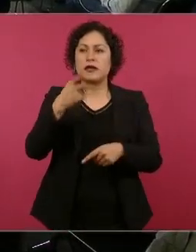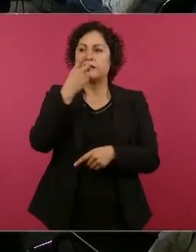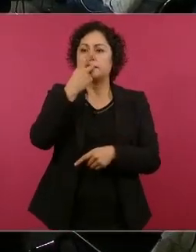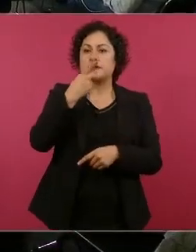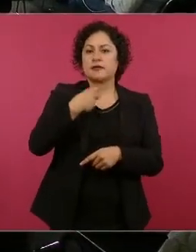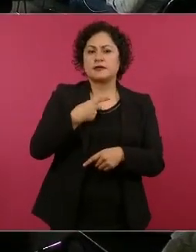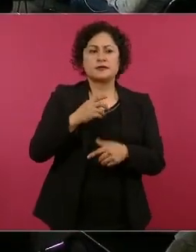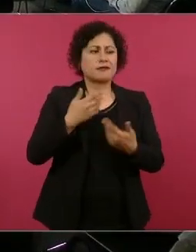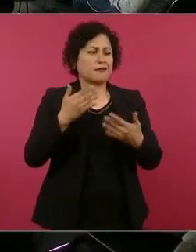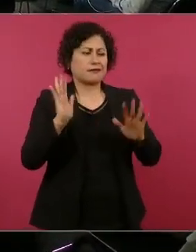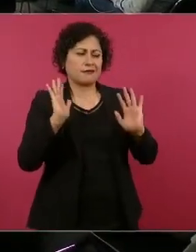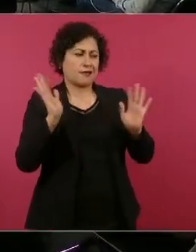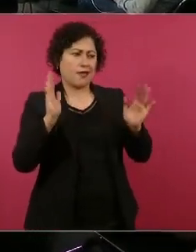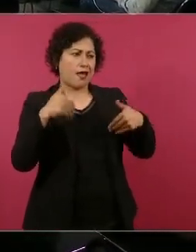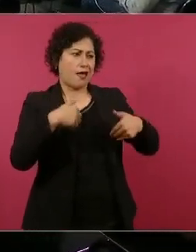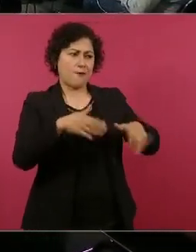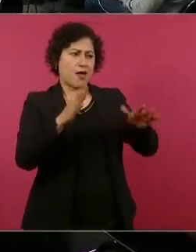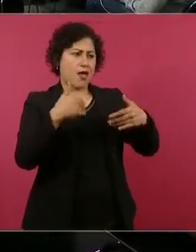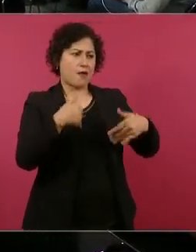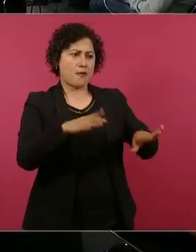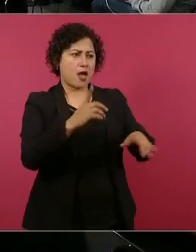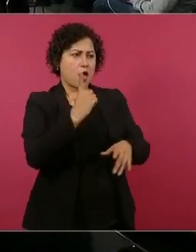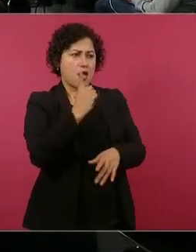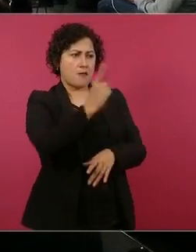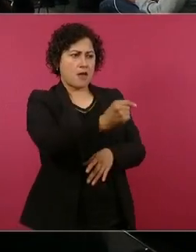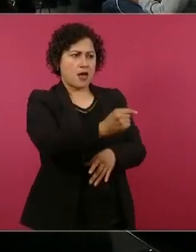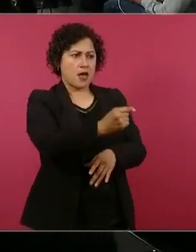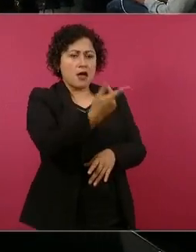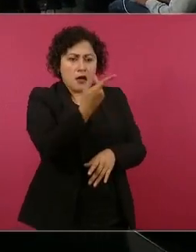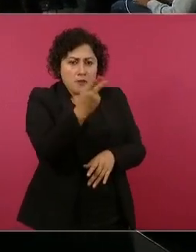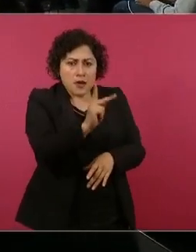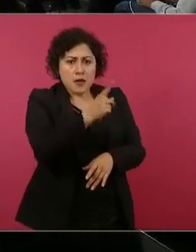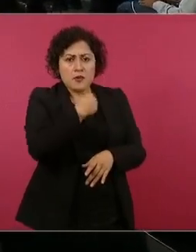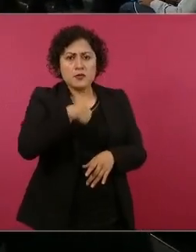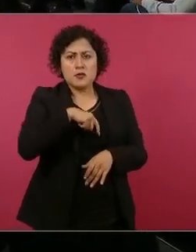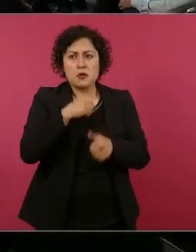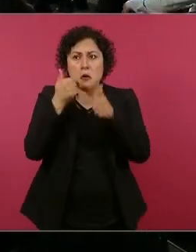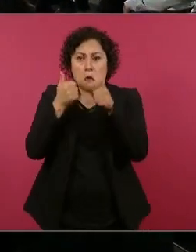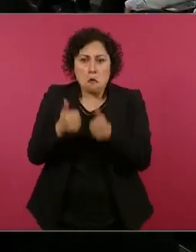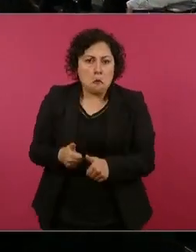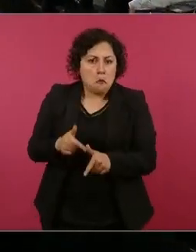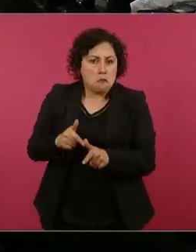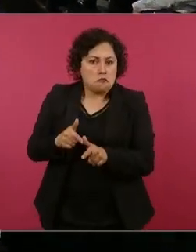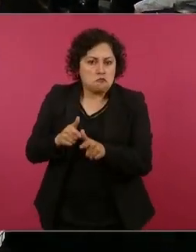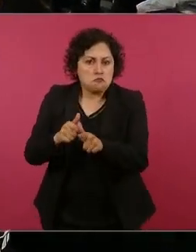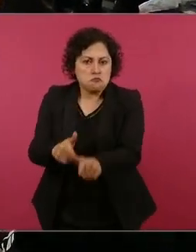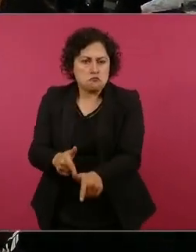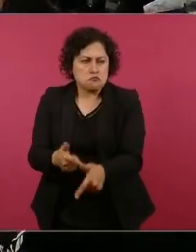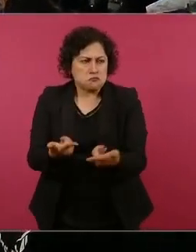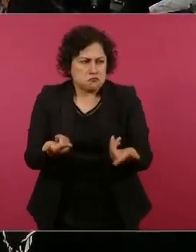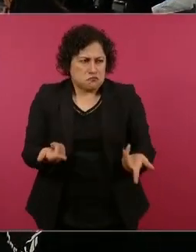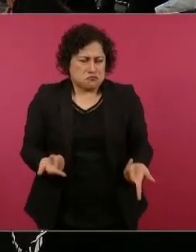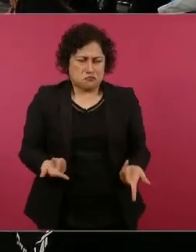y nosotros nos quedamos, ¿cómo es eso?